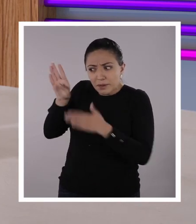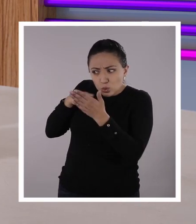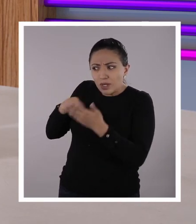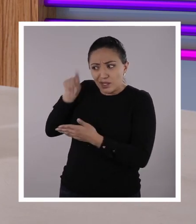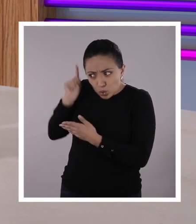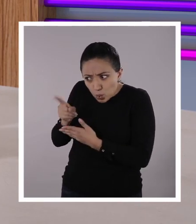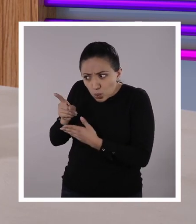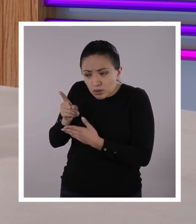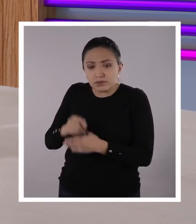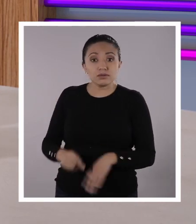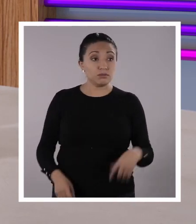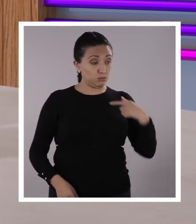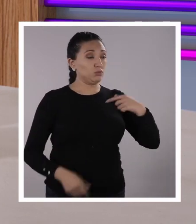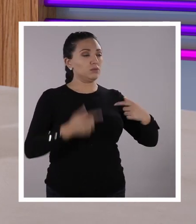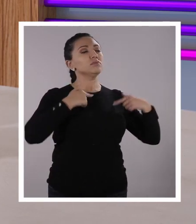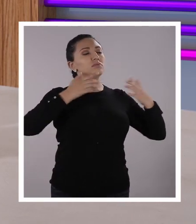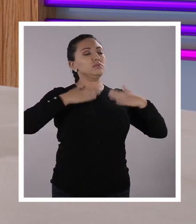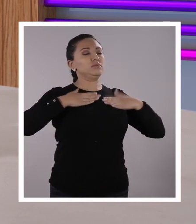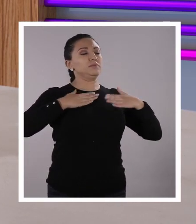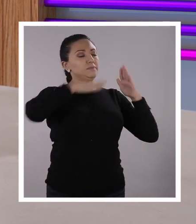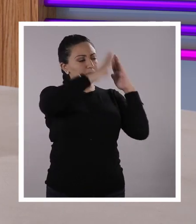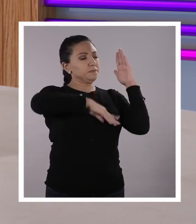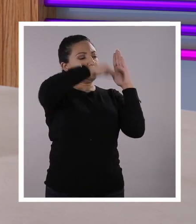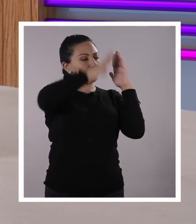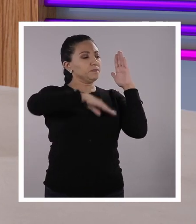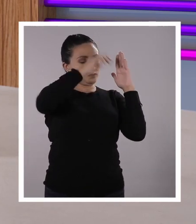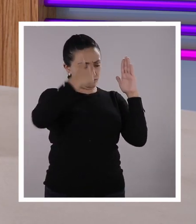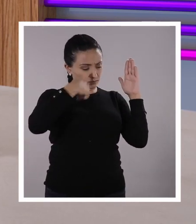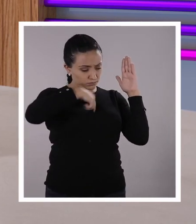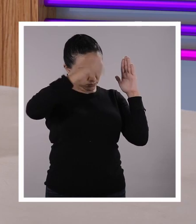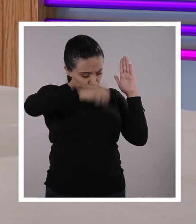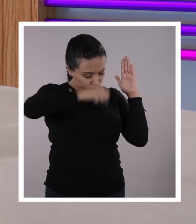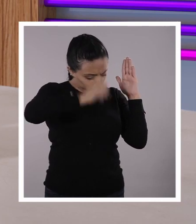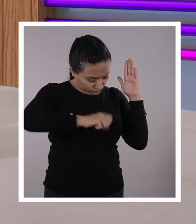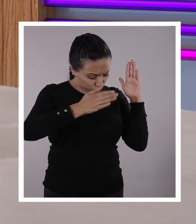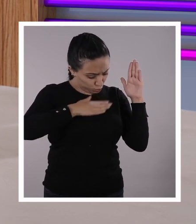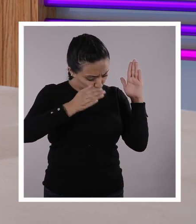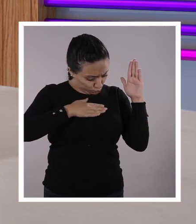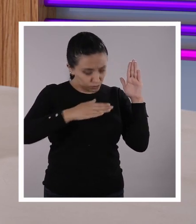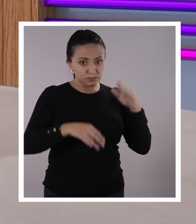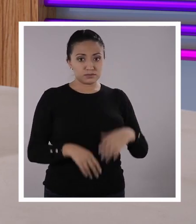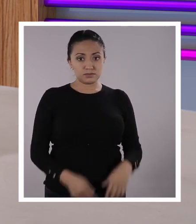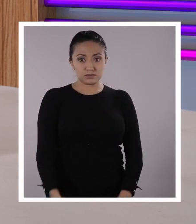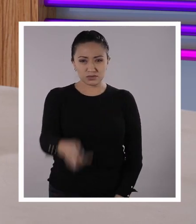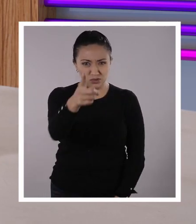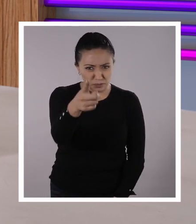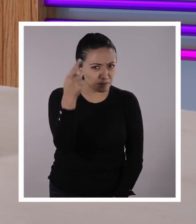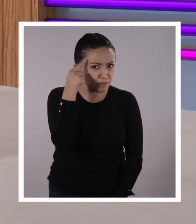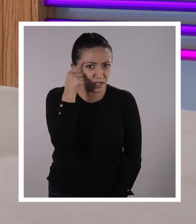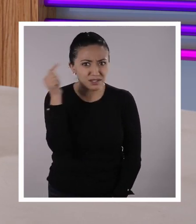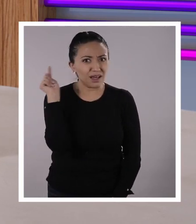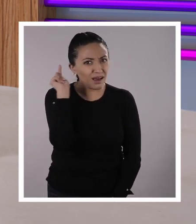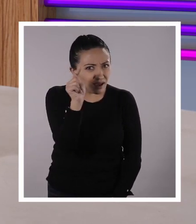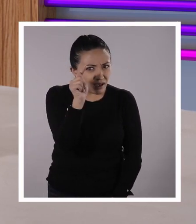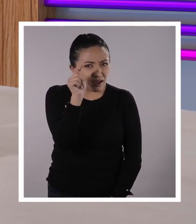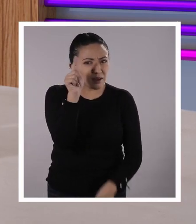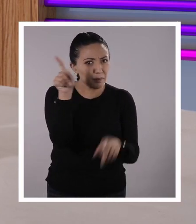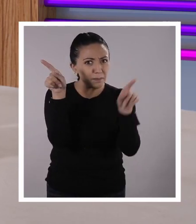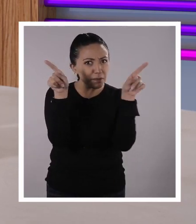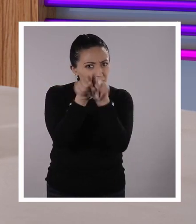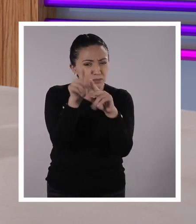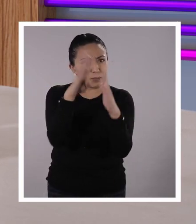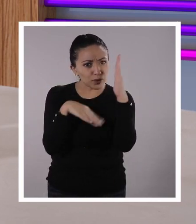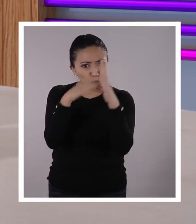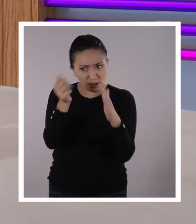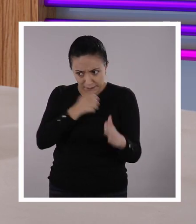esto? Sí, sí, sí. lo pinté. ¿Tú pintaste? Sí, sí. Chicos y chicas, ¿ustedes están seguros que Santi pintó esto?